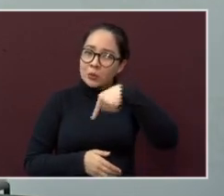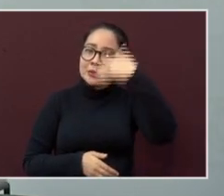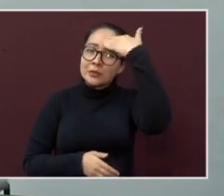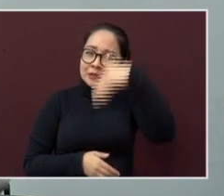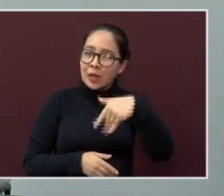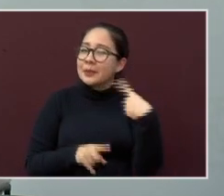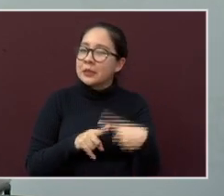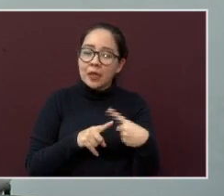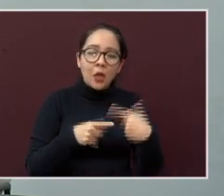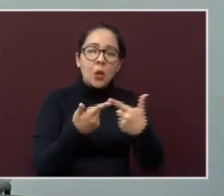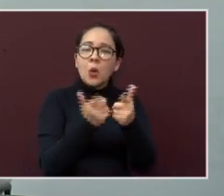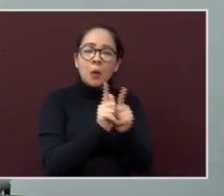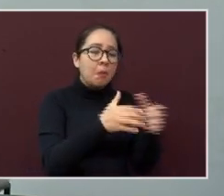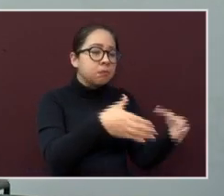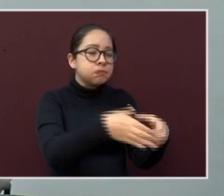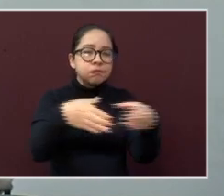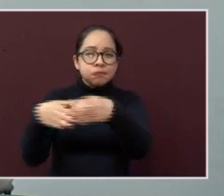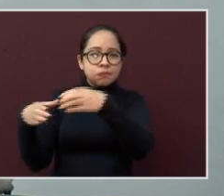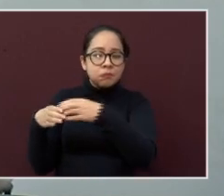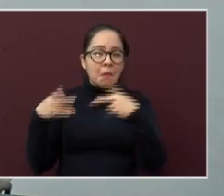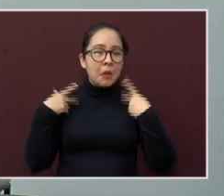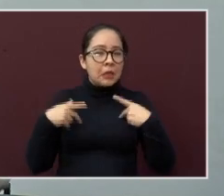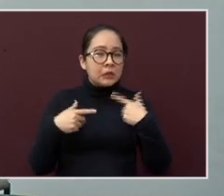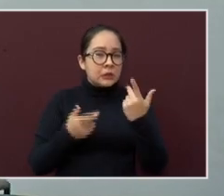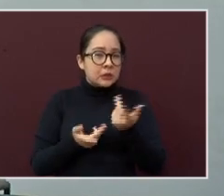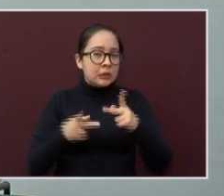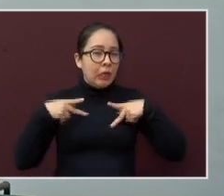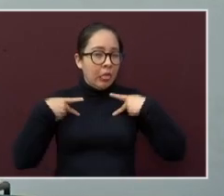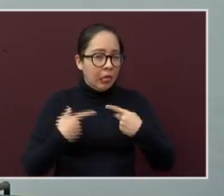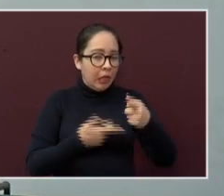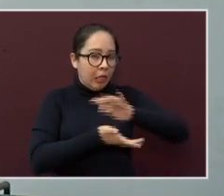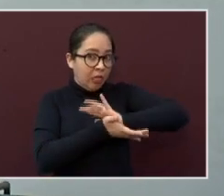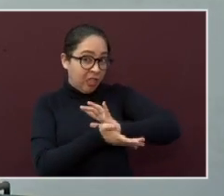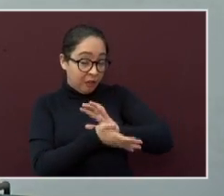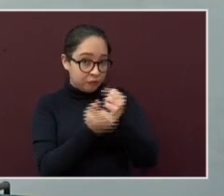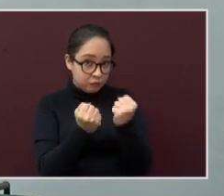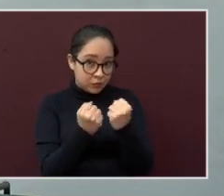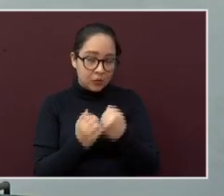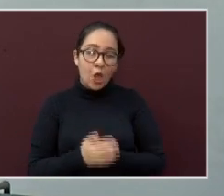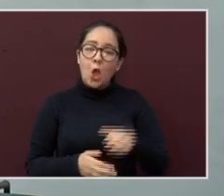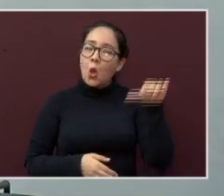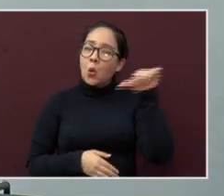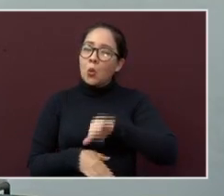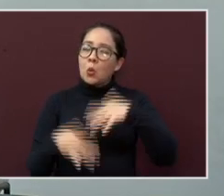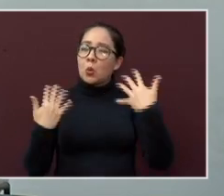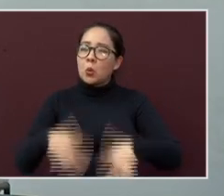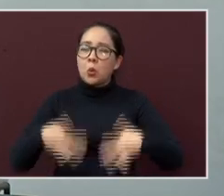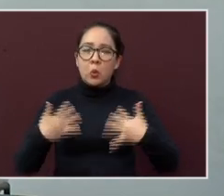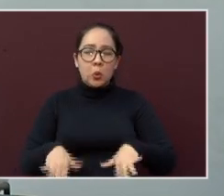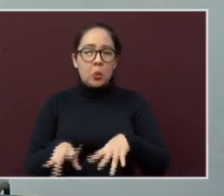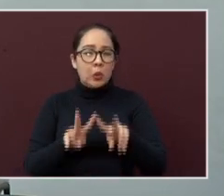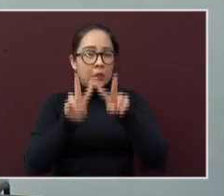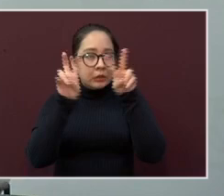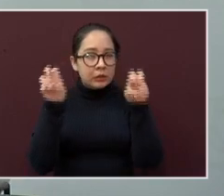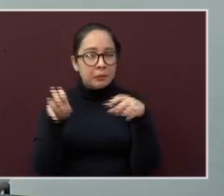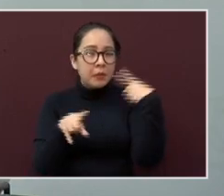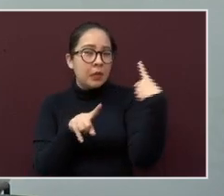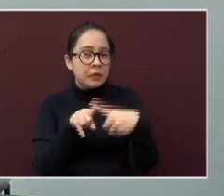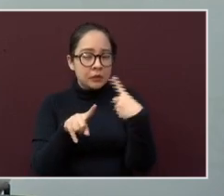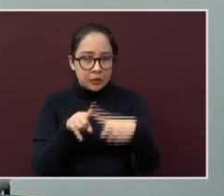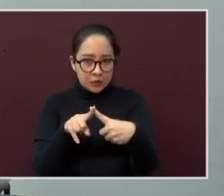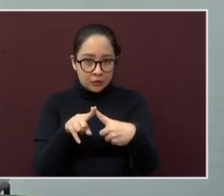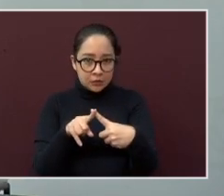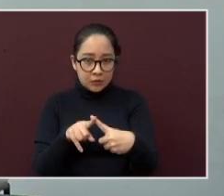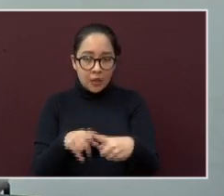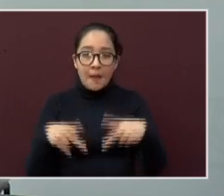quiénes son. Sin embargo, hoy hagamos referencia específicamente en nuestros